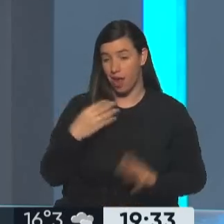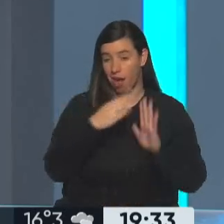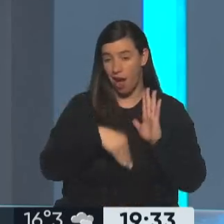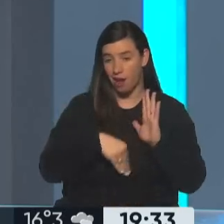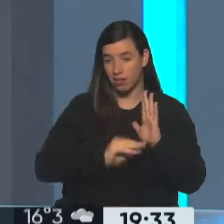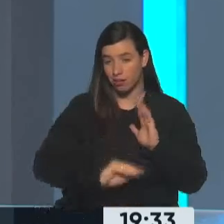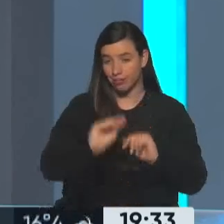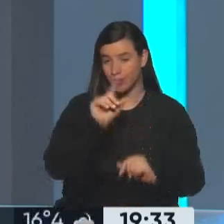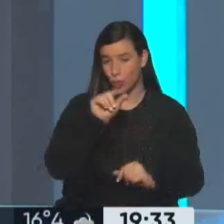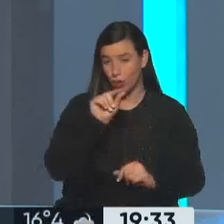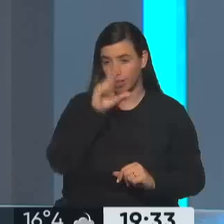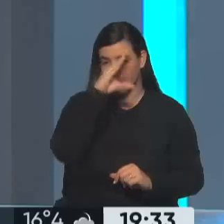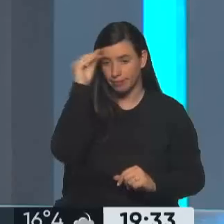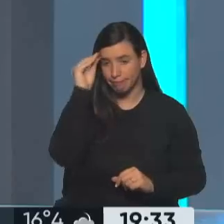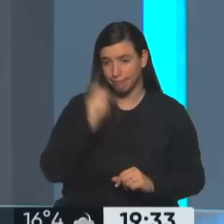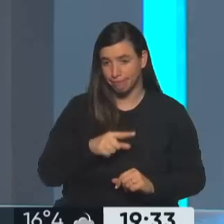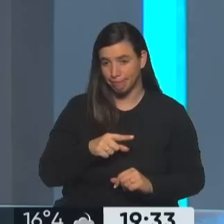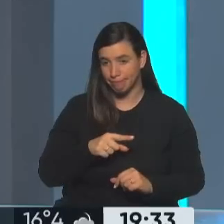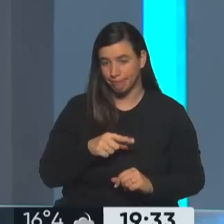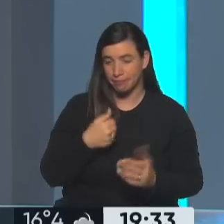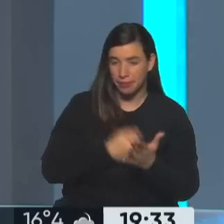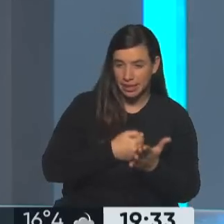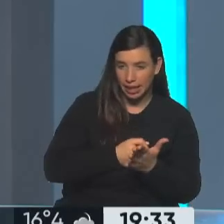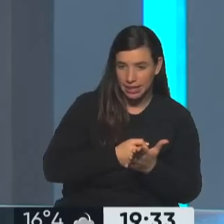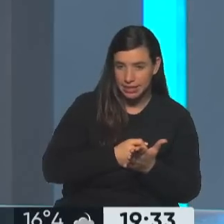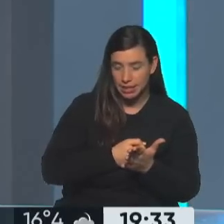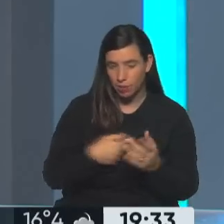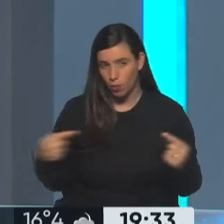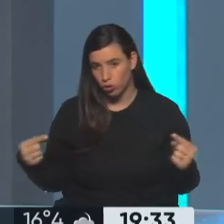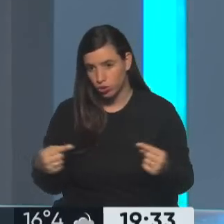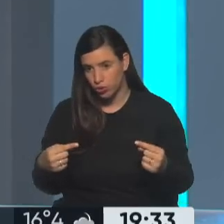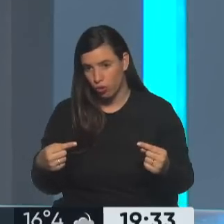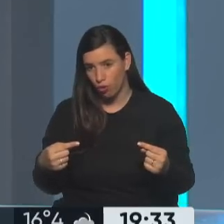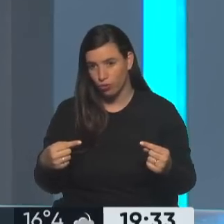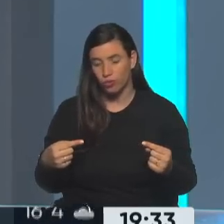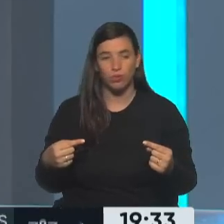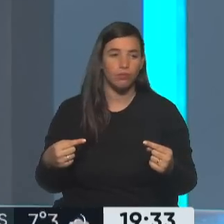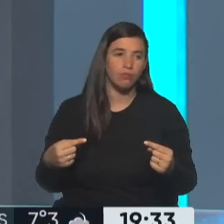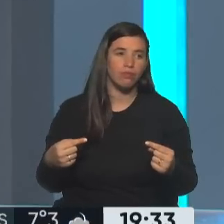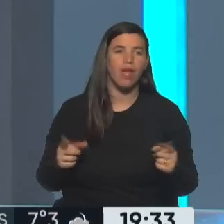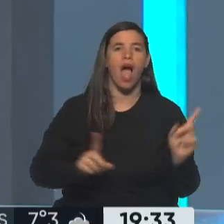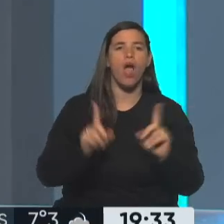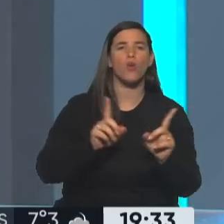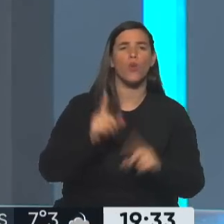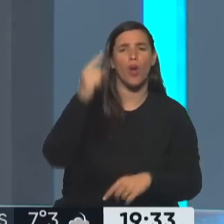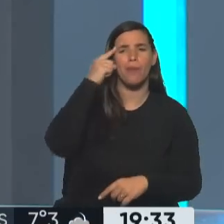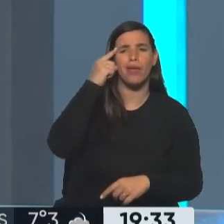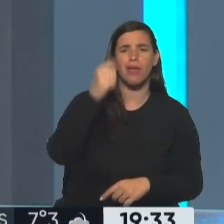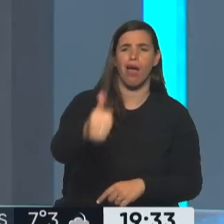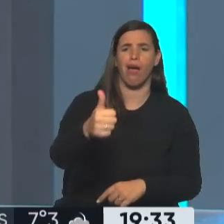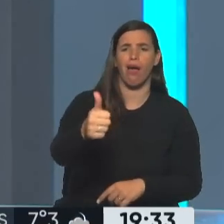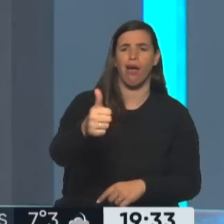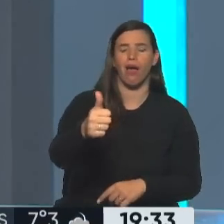Fernández de Kirchner, la militancia, no la militancia, la oposición, sí la oposición. Algunos dicen fenómeno. No, pero nosotros queremos que